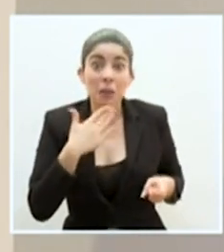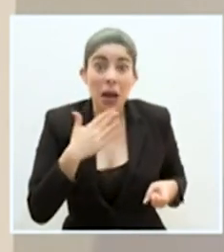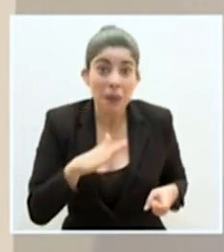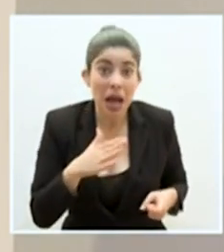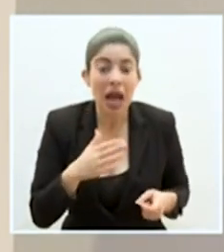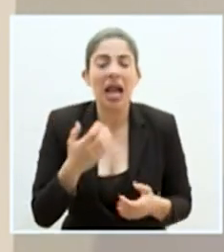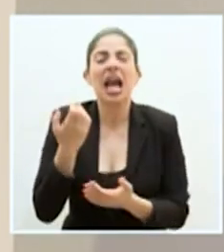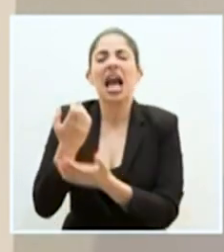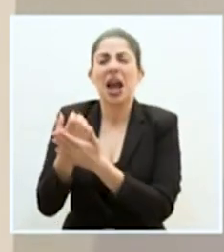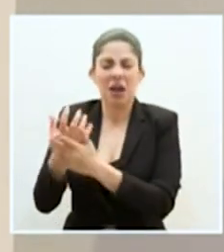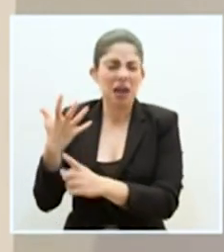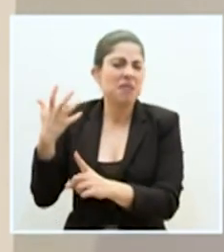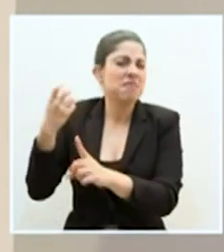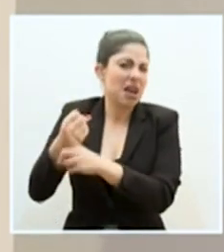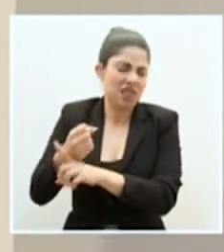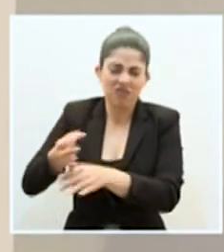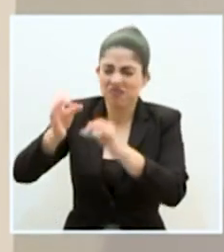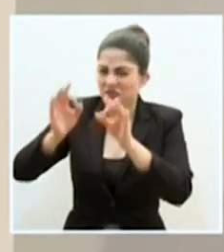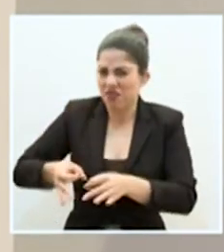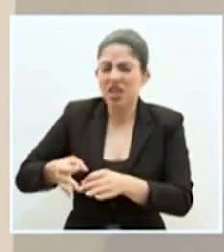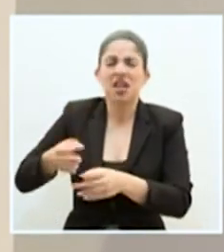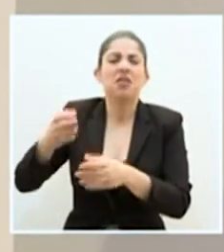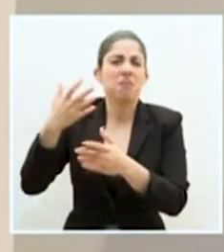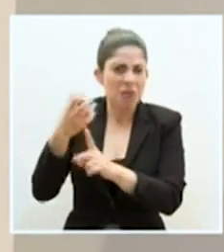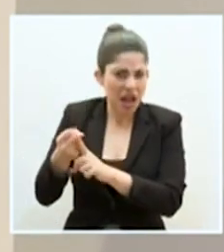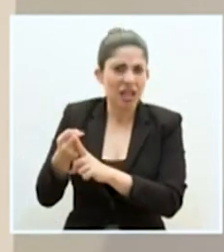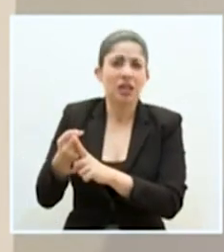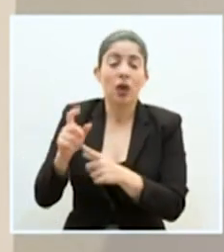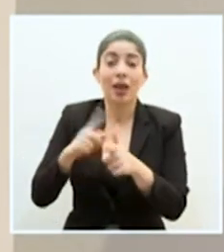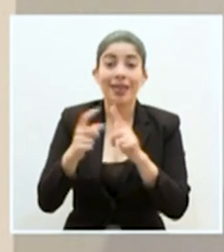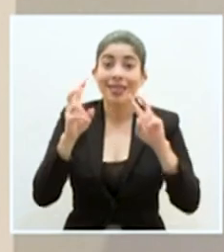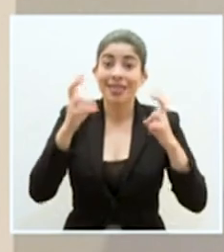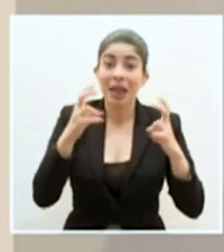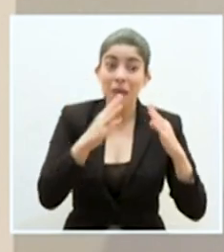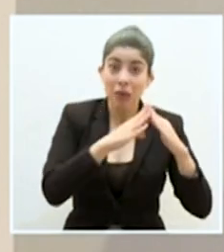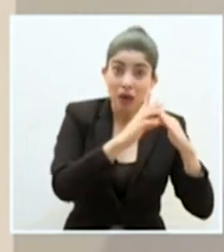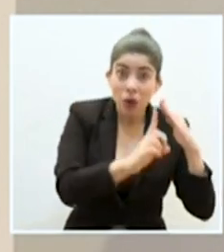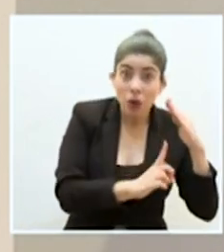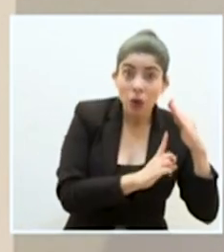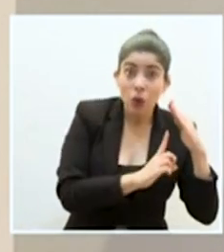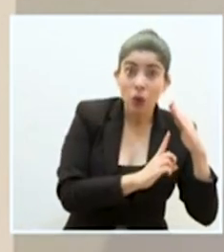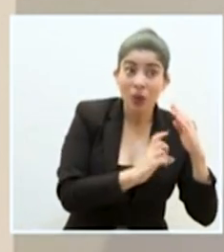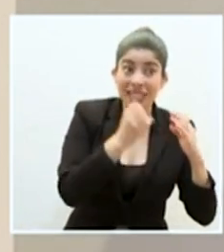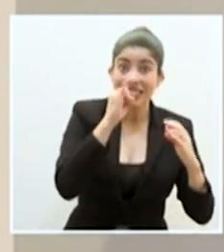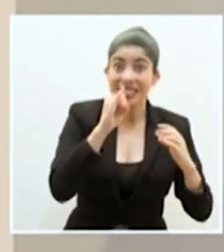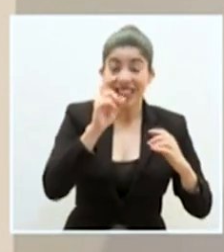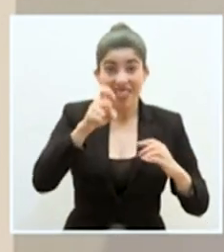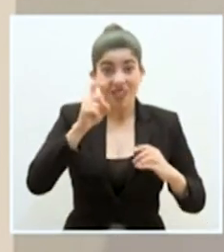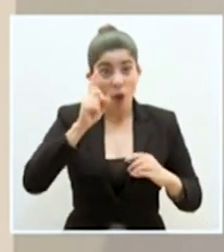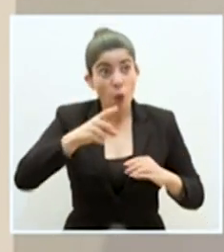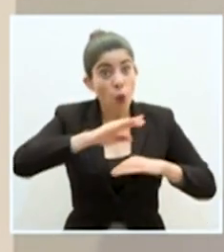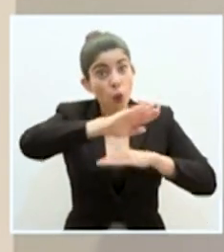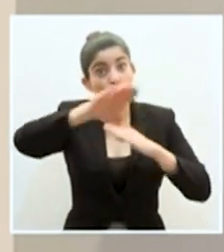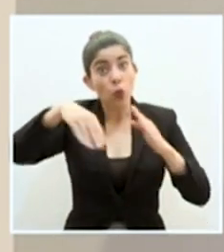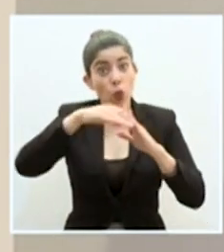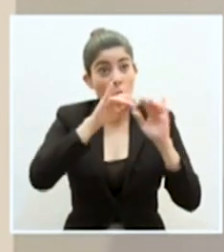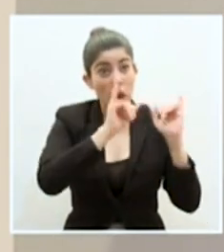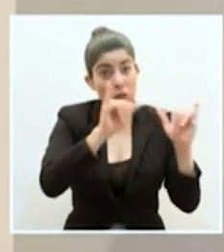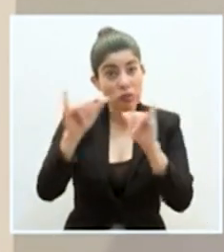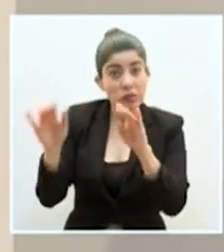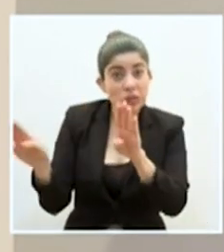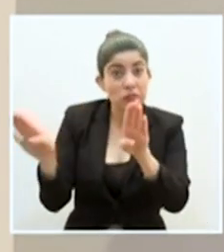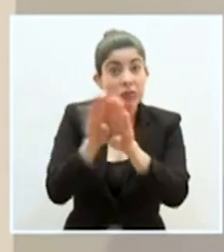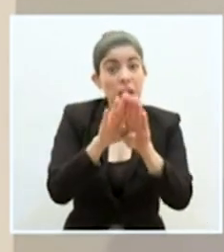económico viene porque viene. Entonces, aquí el asunto de la cuarentena sí hay que hacerla de forma generalizada justamente es para que nos permita